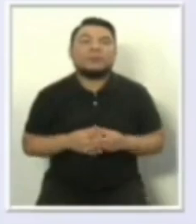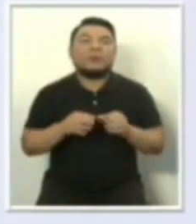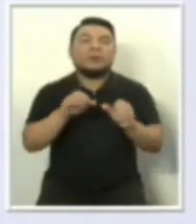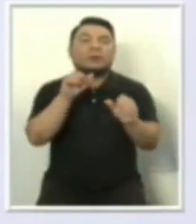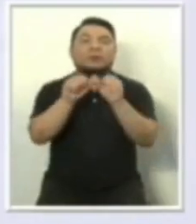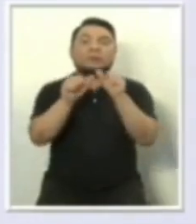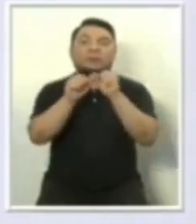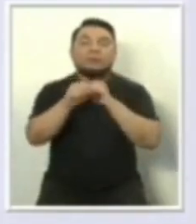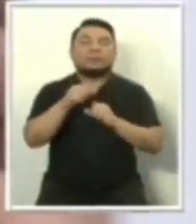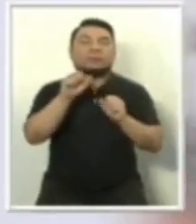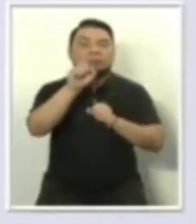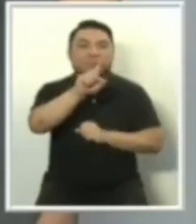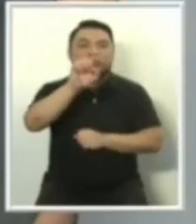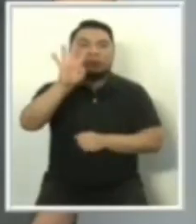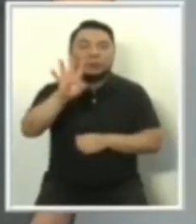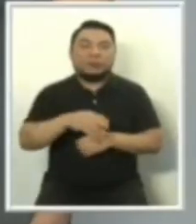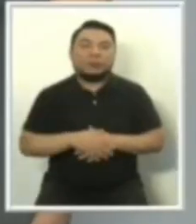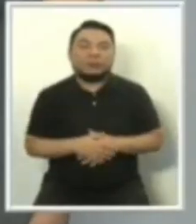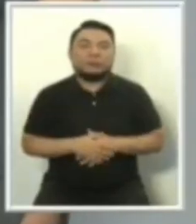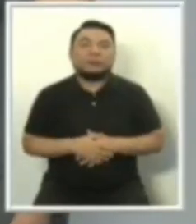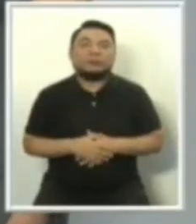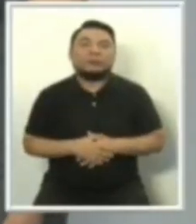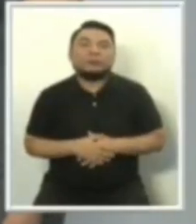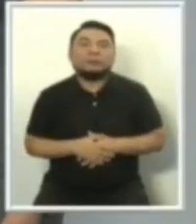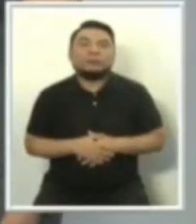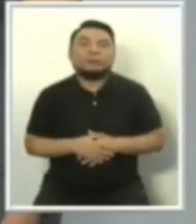Segunda dupla, Partido 14,